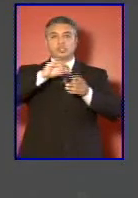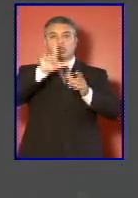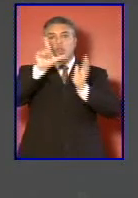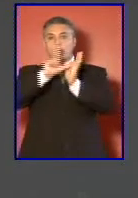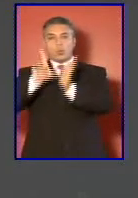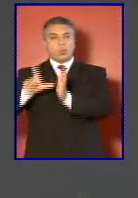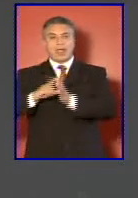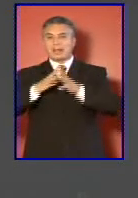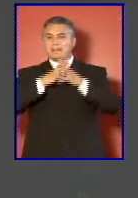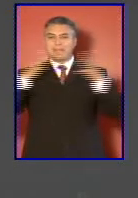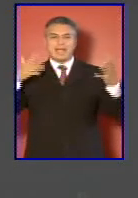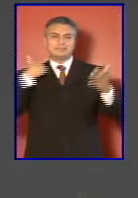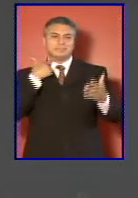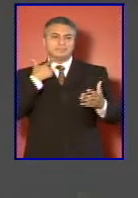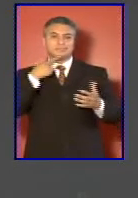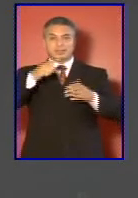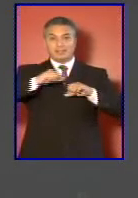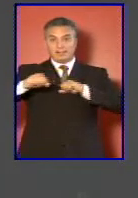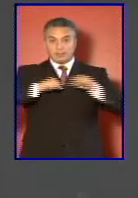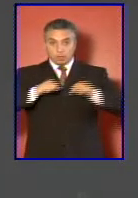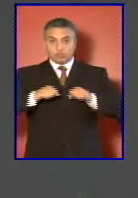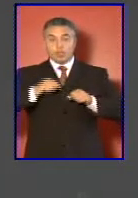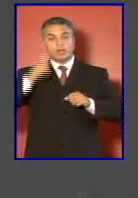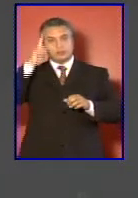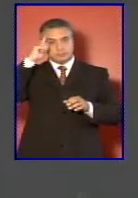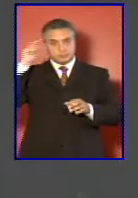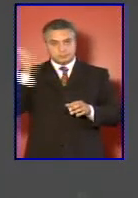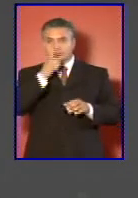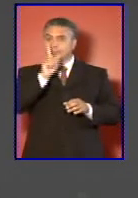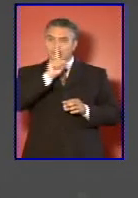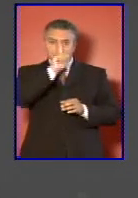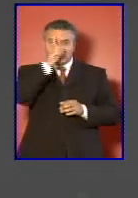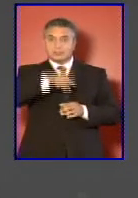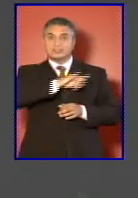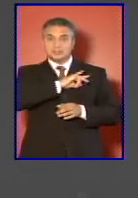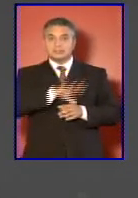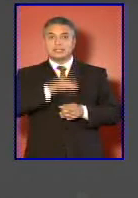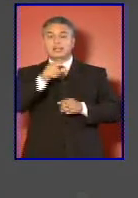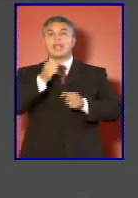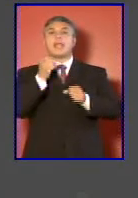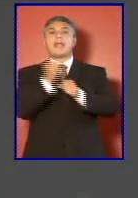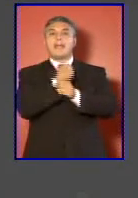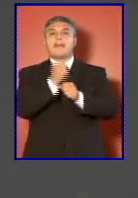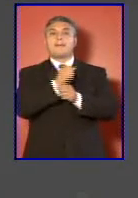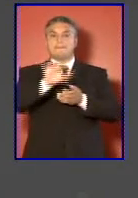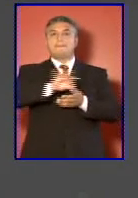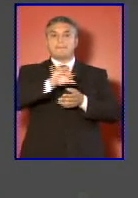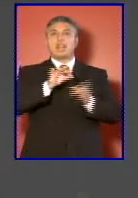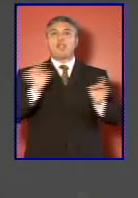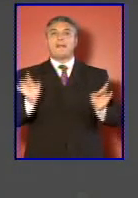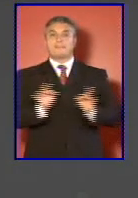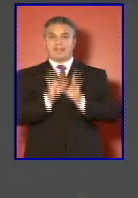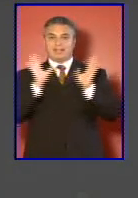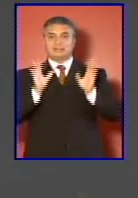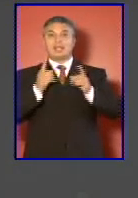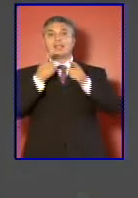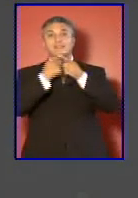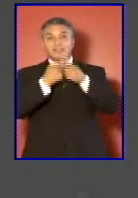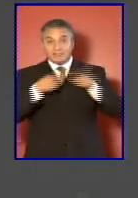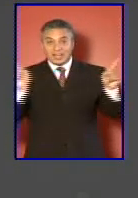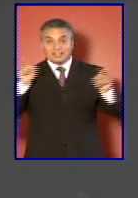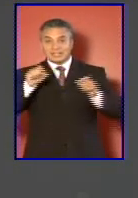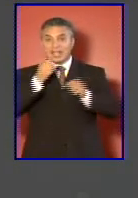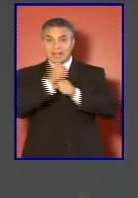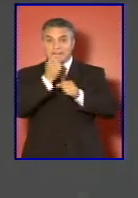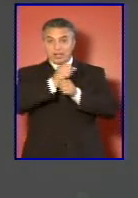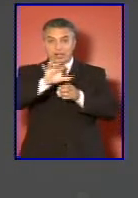afectadas por el terremoto se crearon como ha sido tradicional en Chile empleos de emergencia la diferencia es que estos empleos de